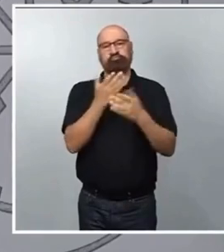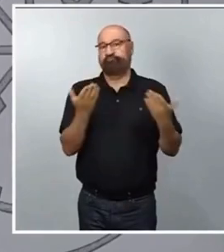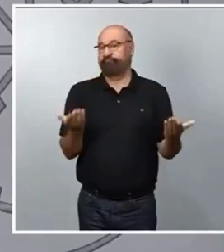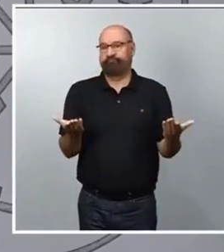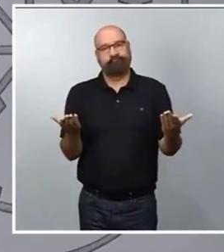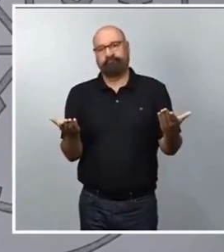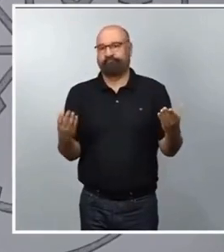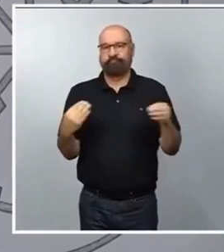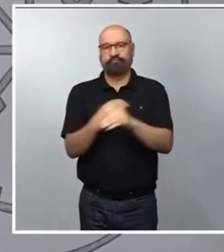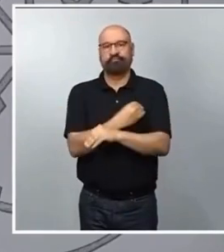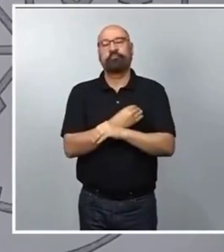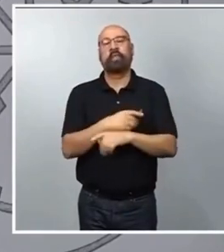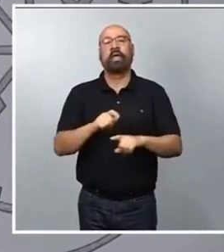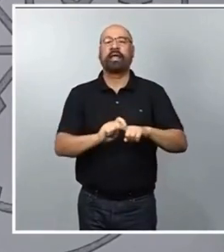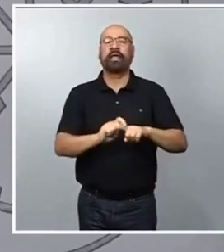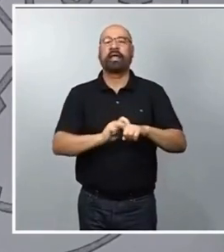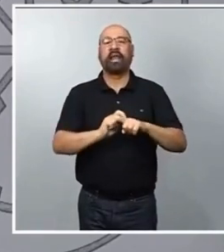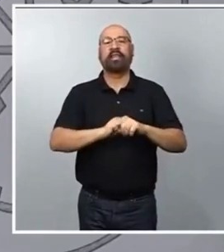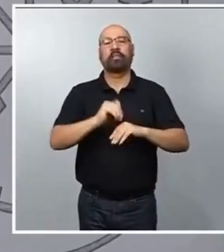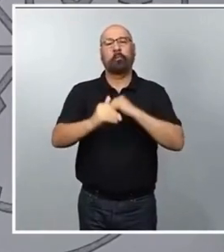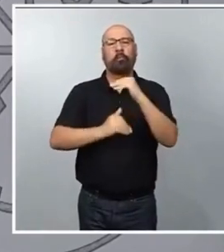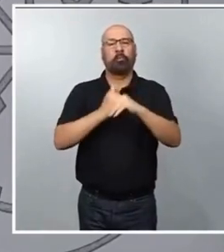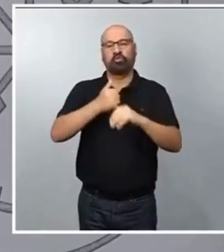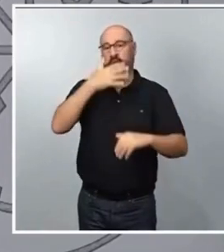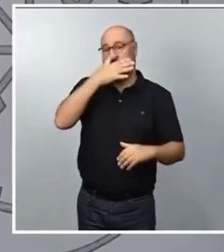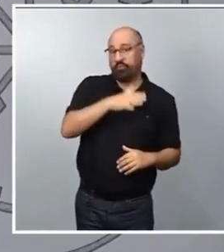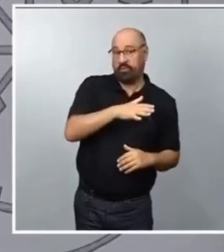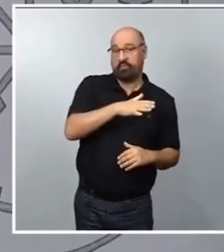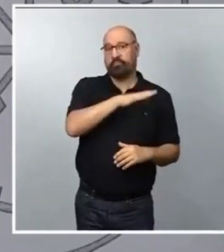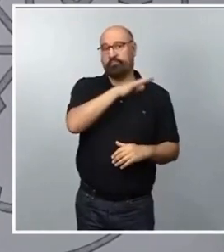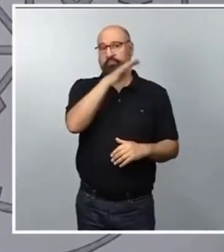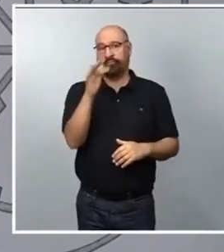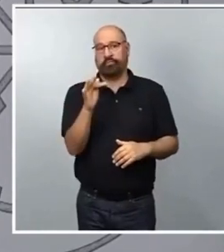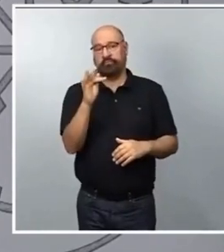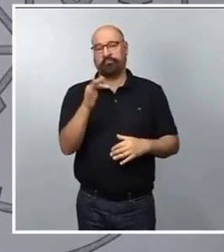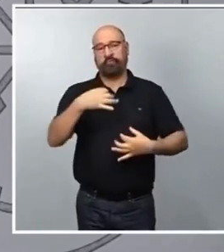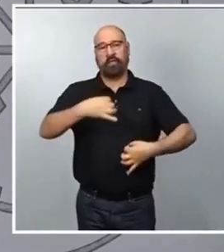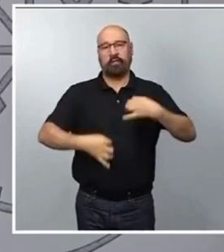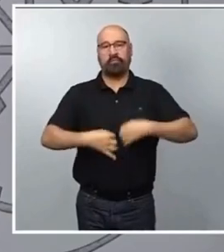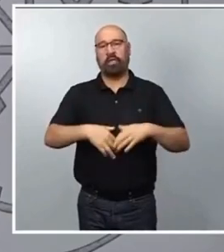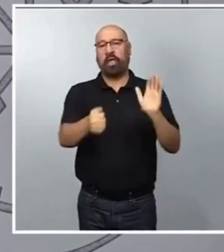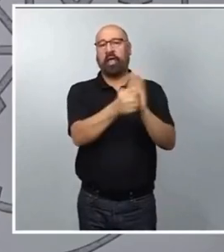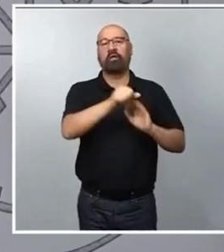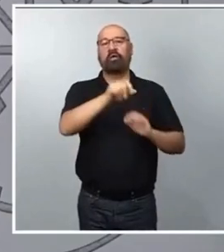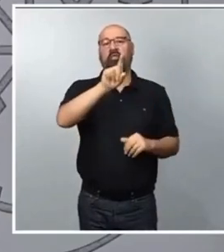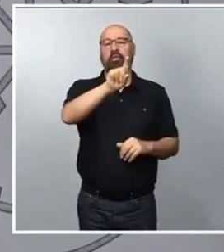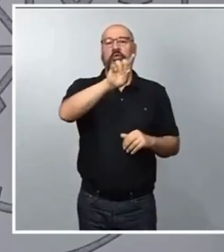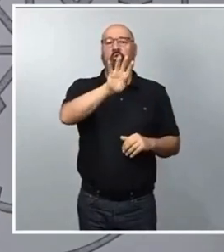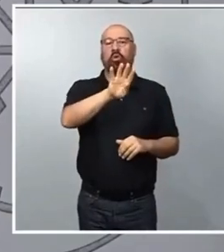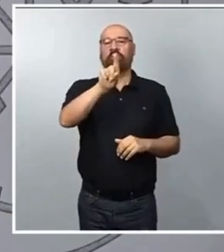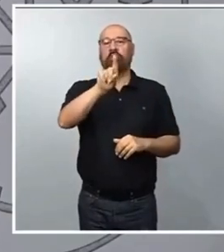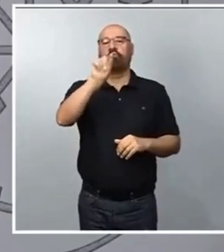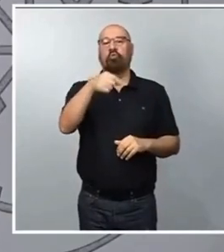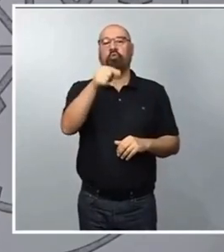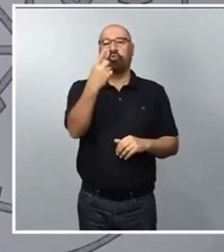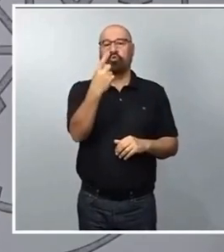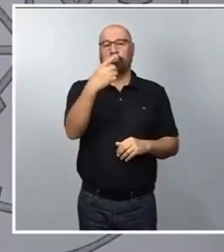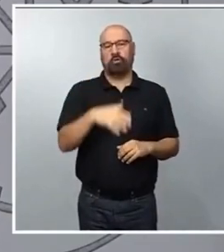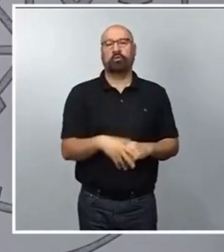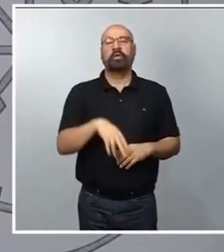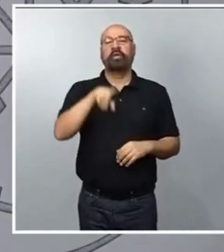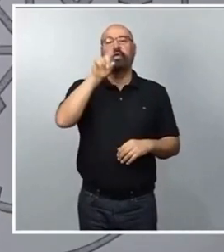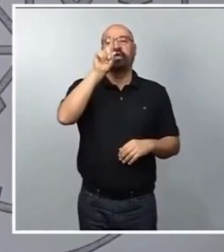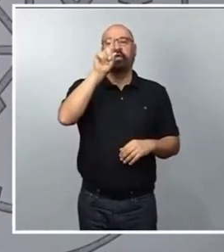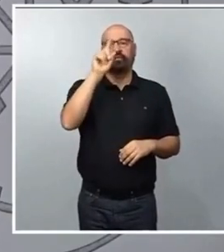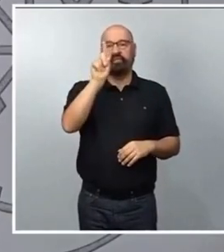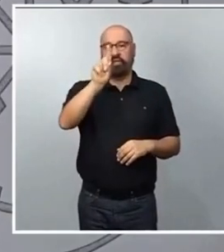procesal, en la competencia de regulación procesal, conforme al artículo 141.1 de la Constitución española y el 117.